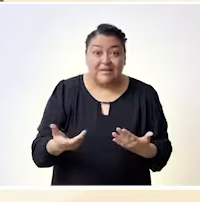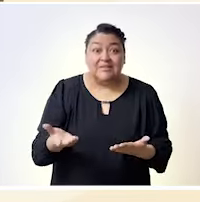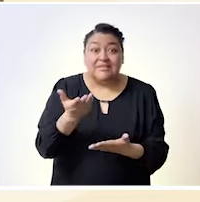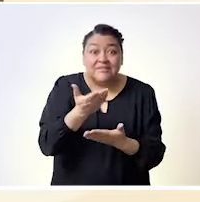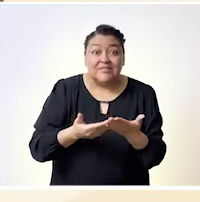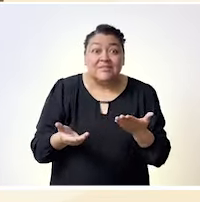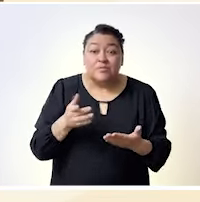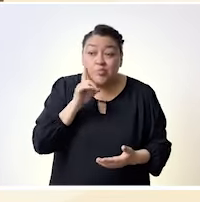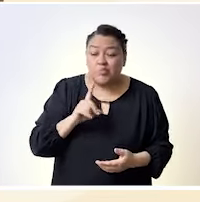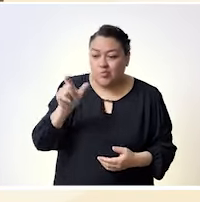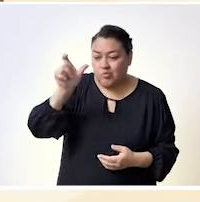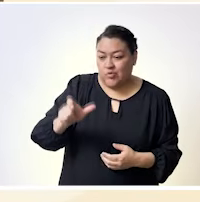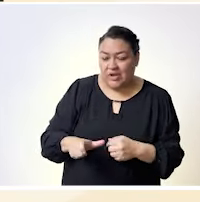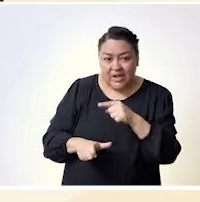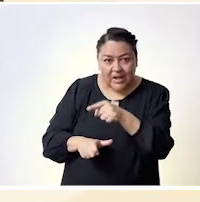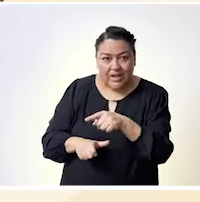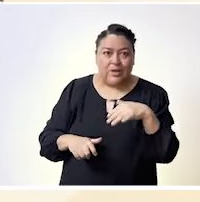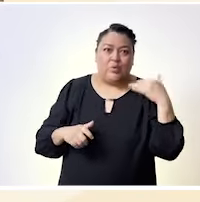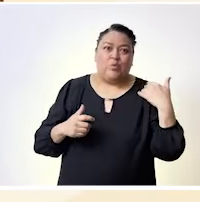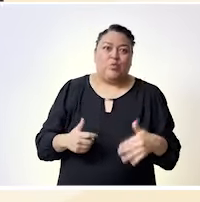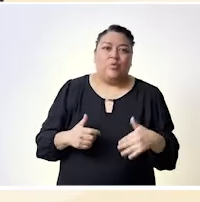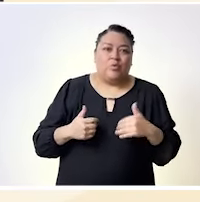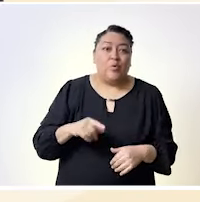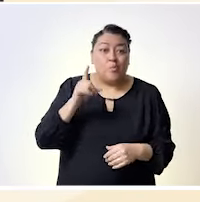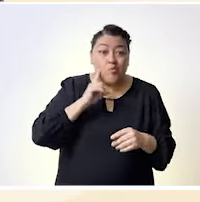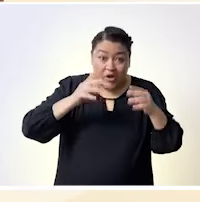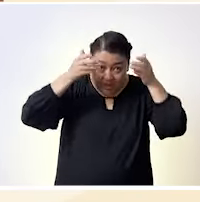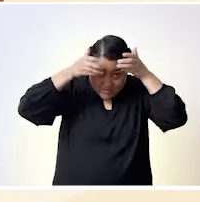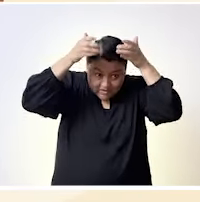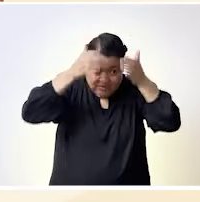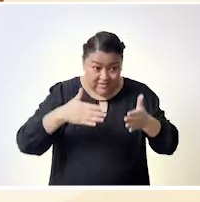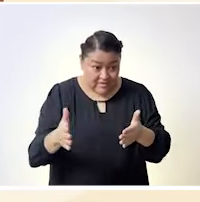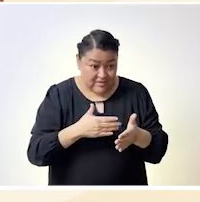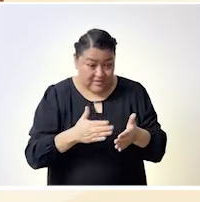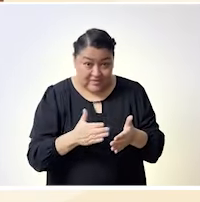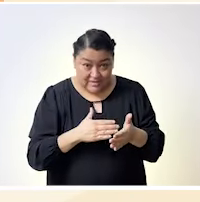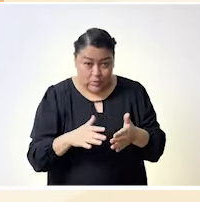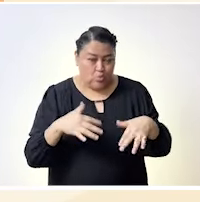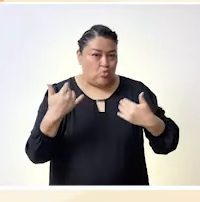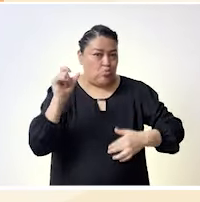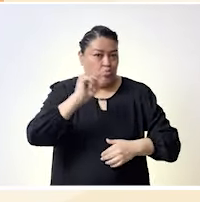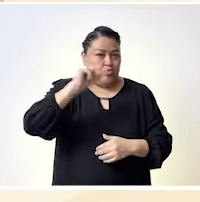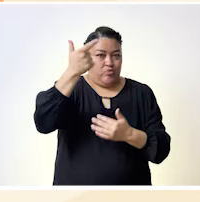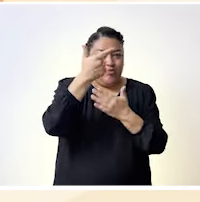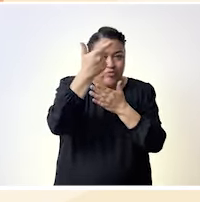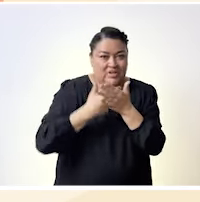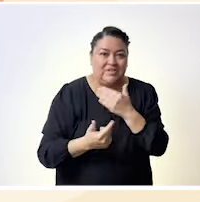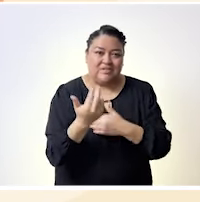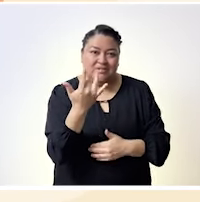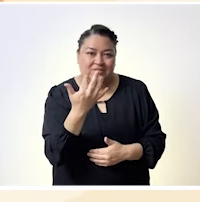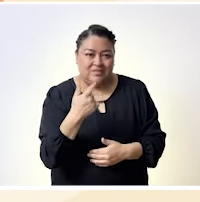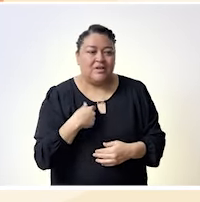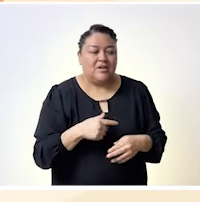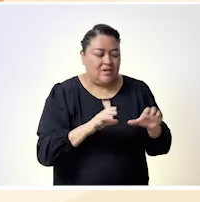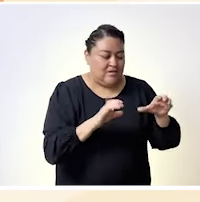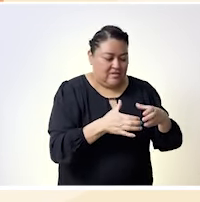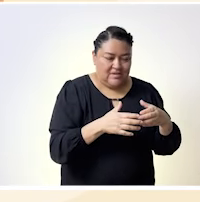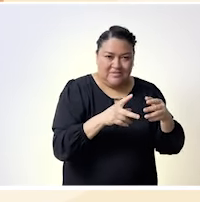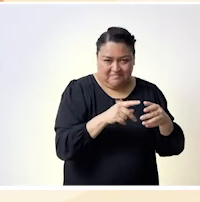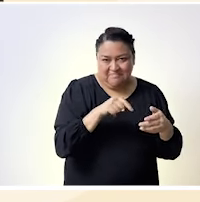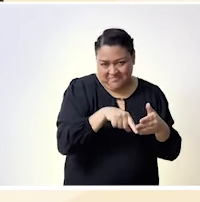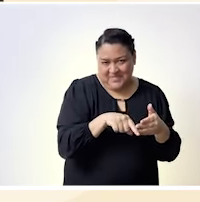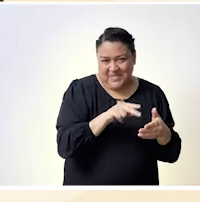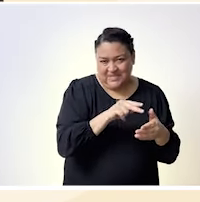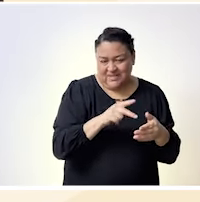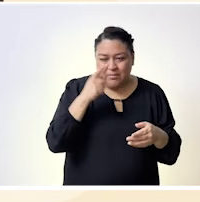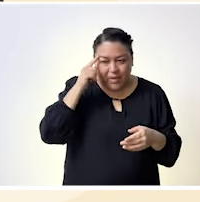50 chefs del mundo por The World Best 50. Lista elaborada por la empresa William Bread Business Media en Reino Unido, quien además la